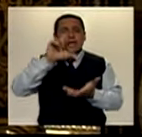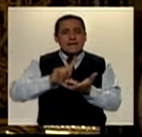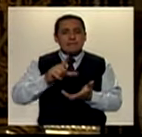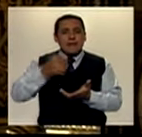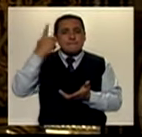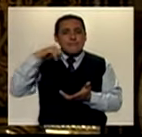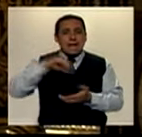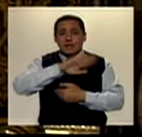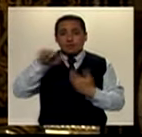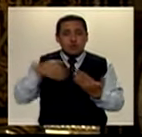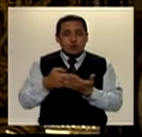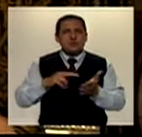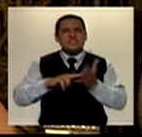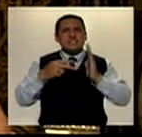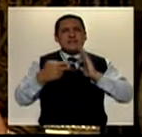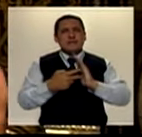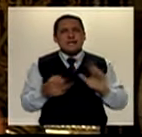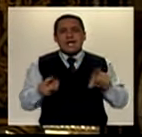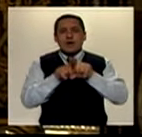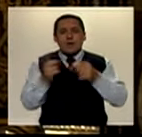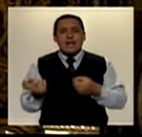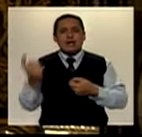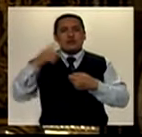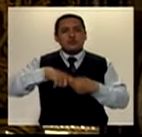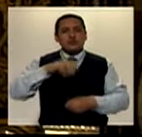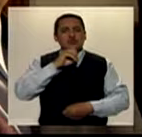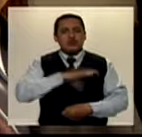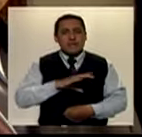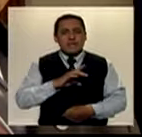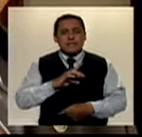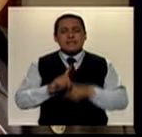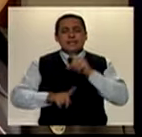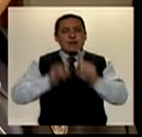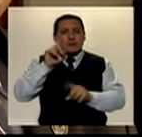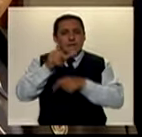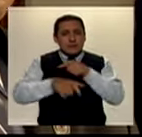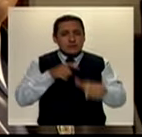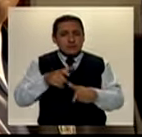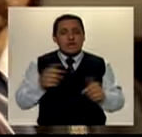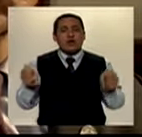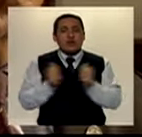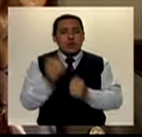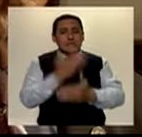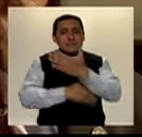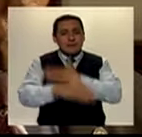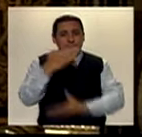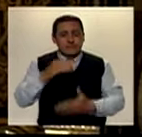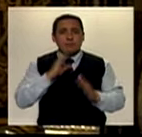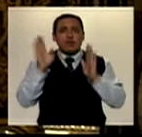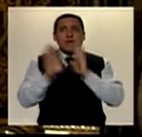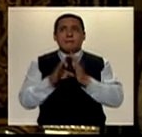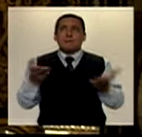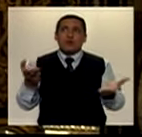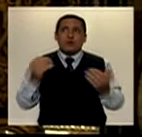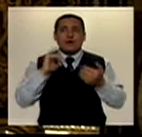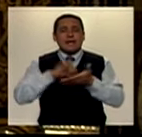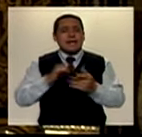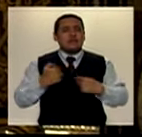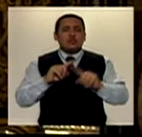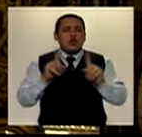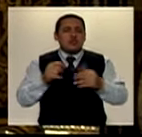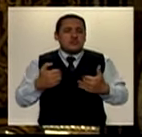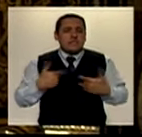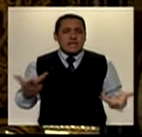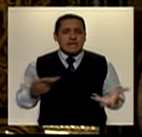para todos, significa la inclusión social de aquellas personas con discapacidad, por ejemplo, que no